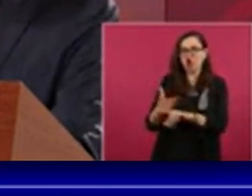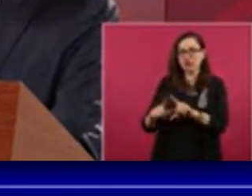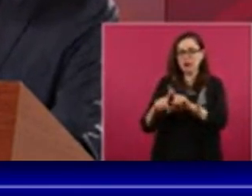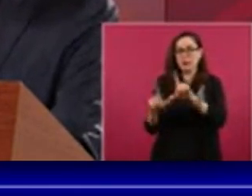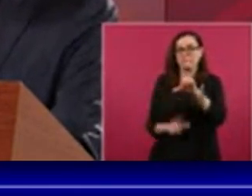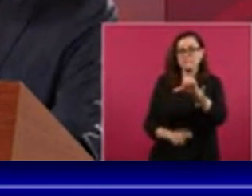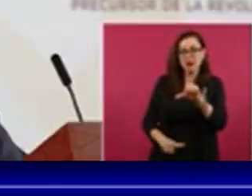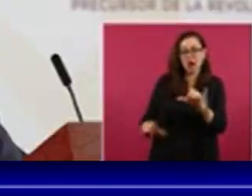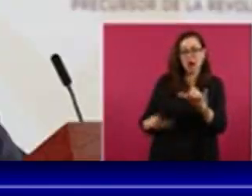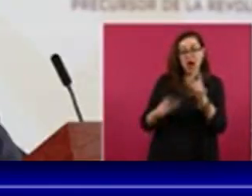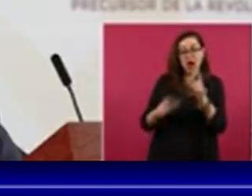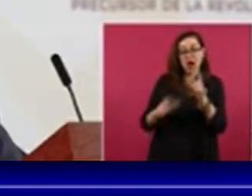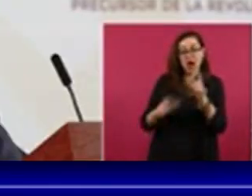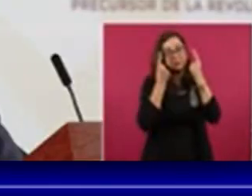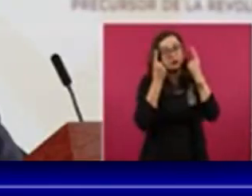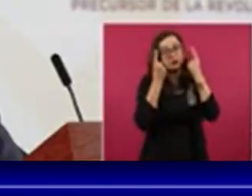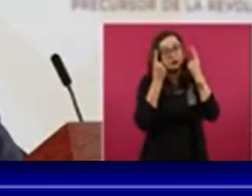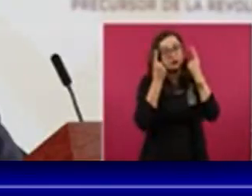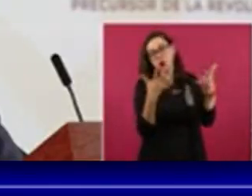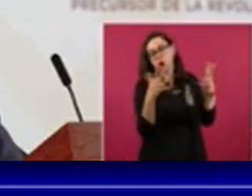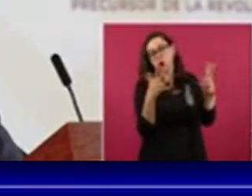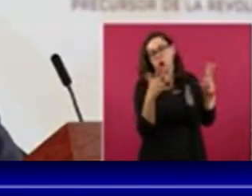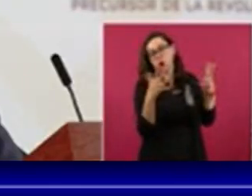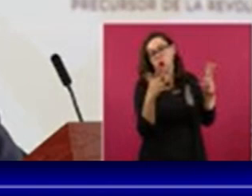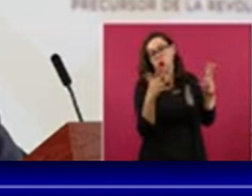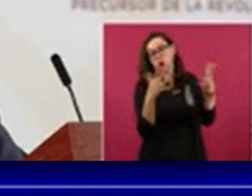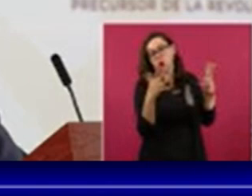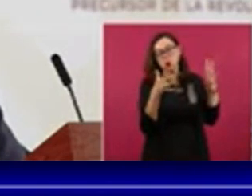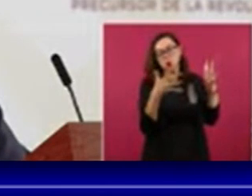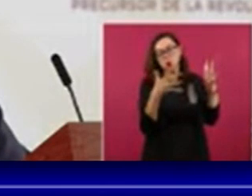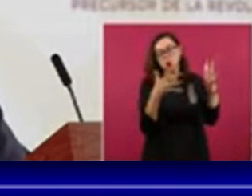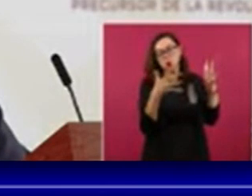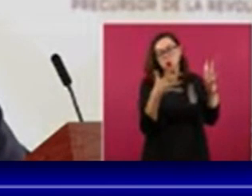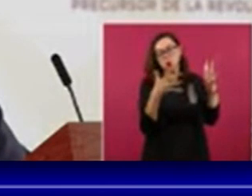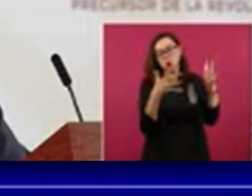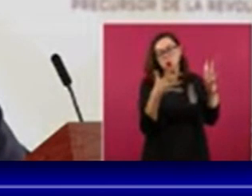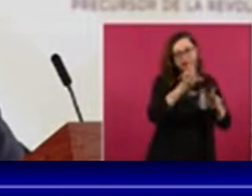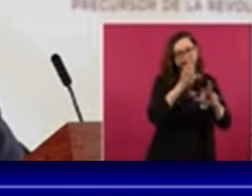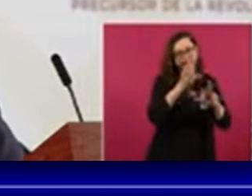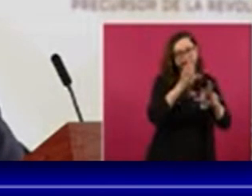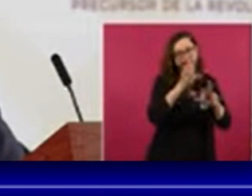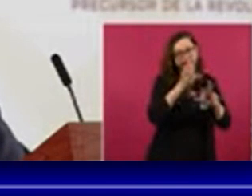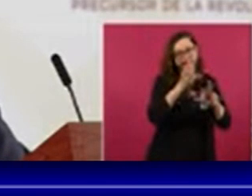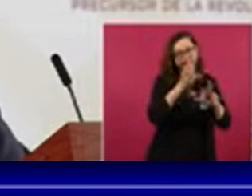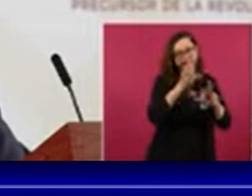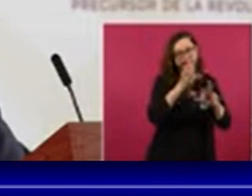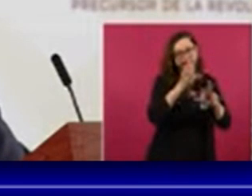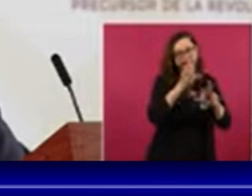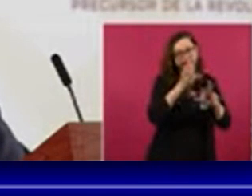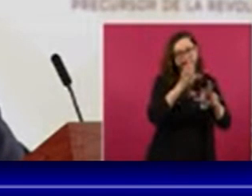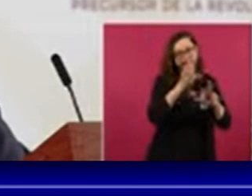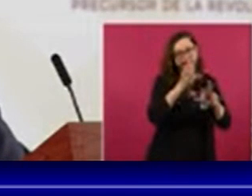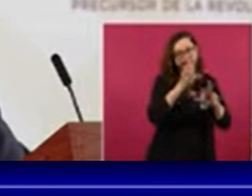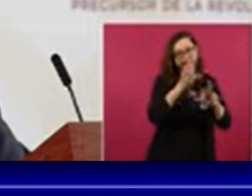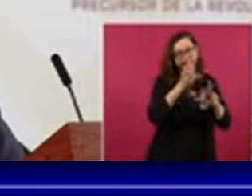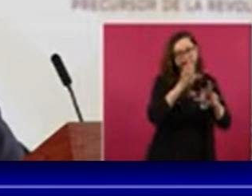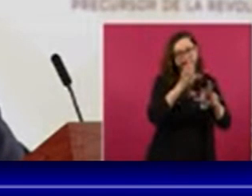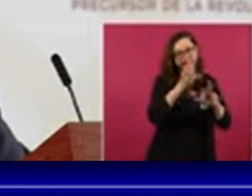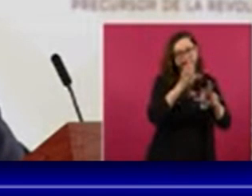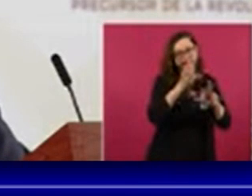a estar mencionándote todo. Y bueno, pues vamos a escuchar qué es lo que dice el presidente Andrés Manuel